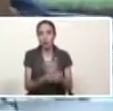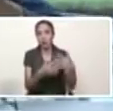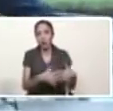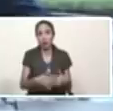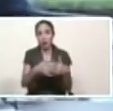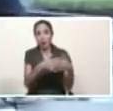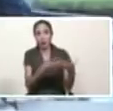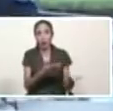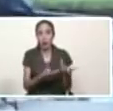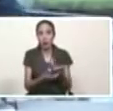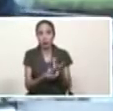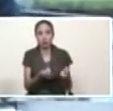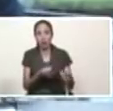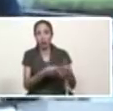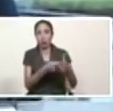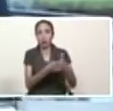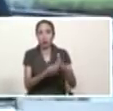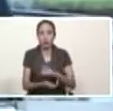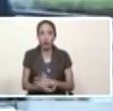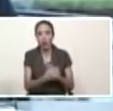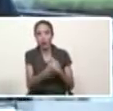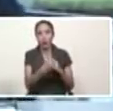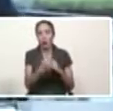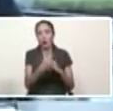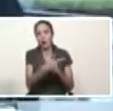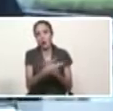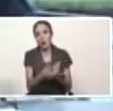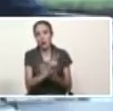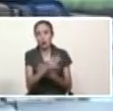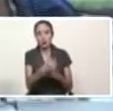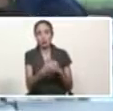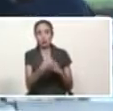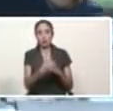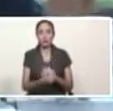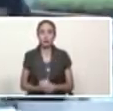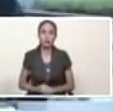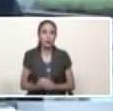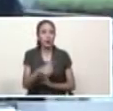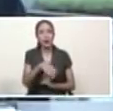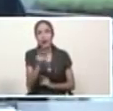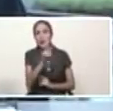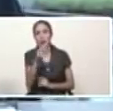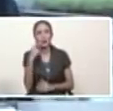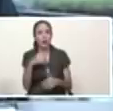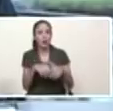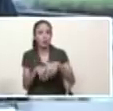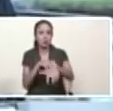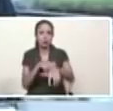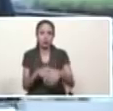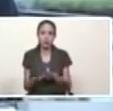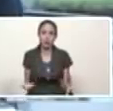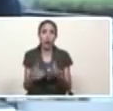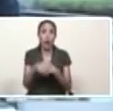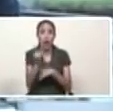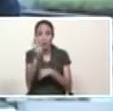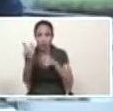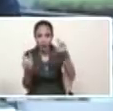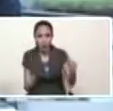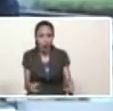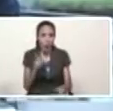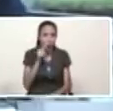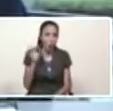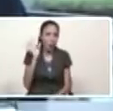remetida desde Venezuela contra nuestro propio país mucho más grande Venezuela es grande los venezolanos y venezolanas